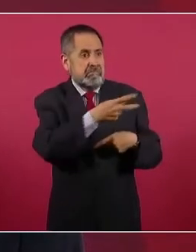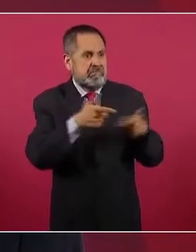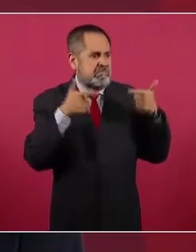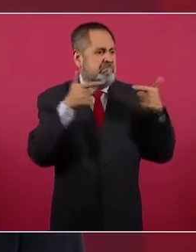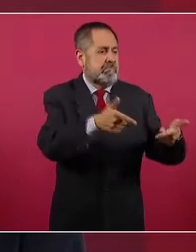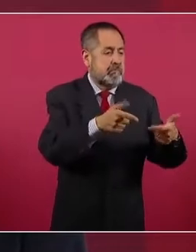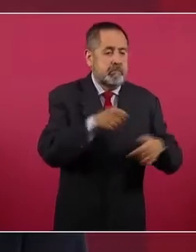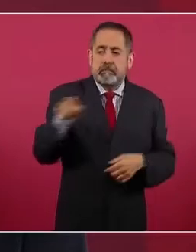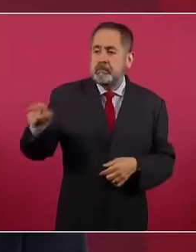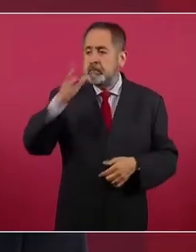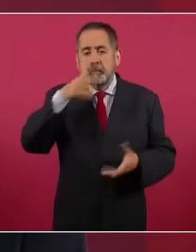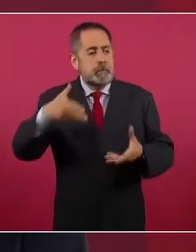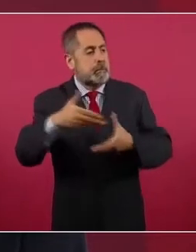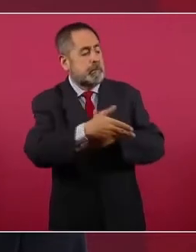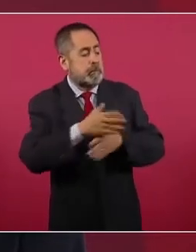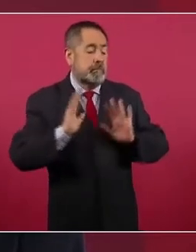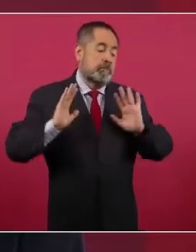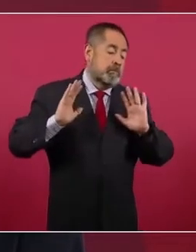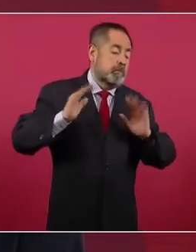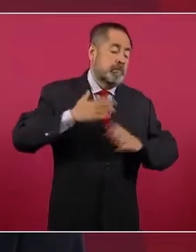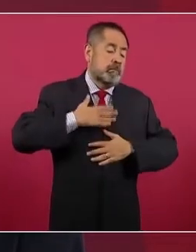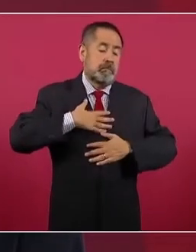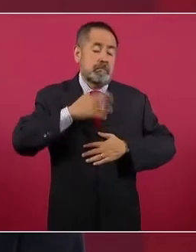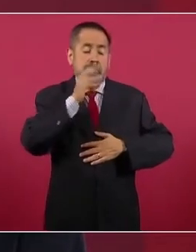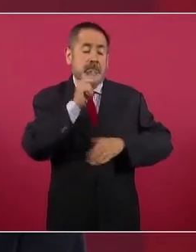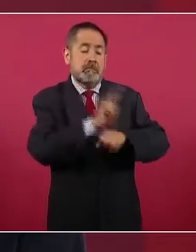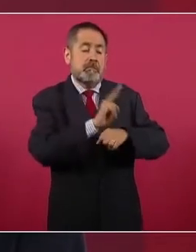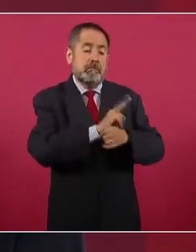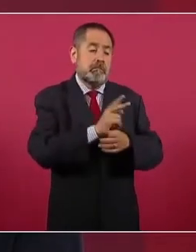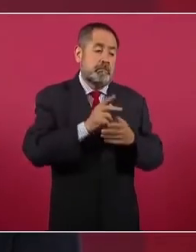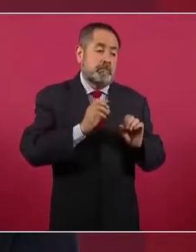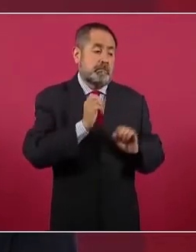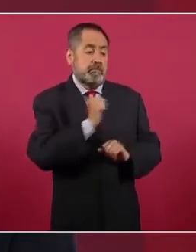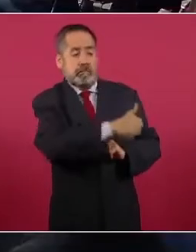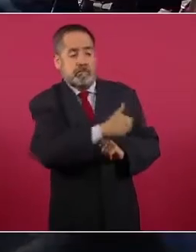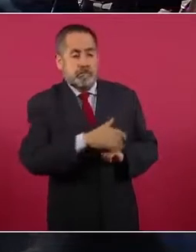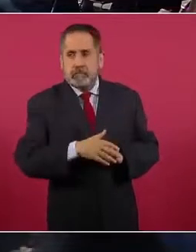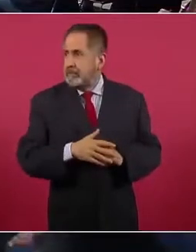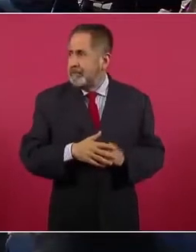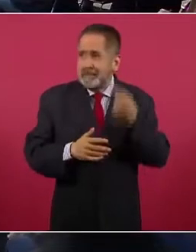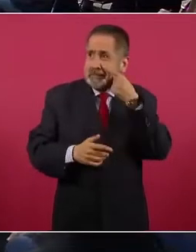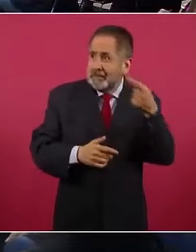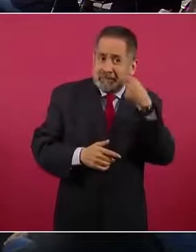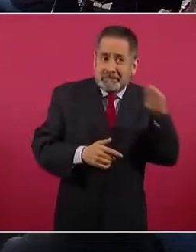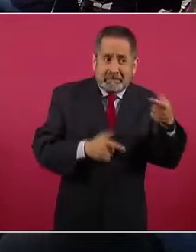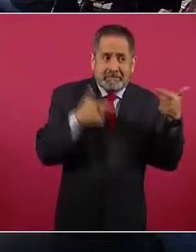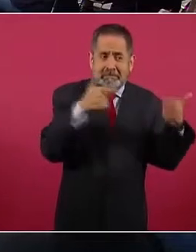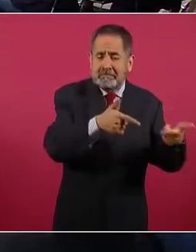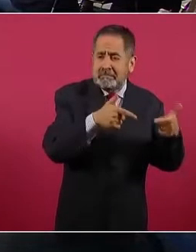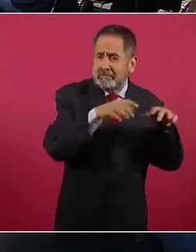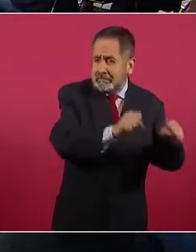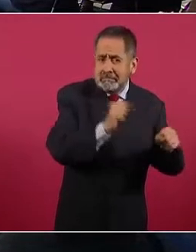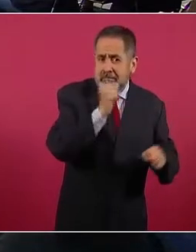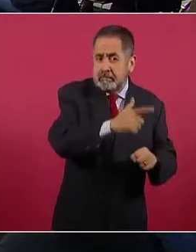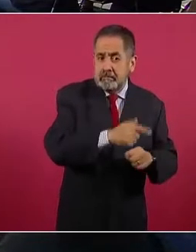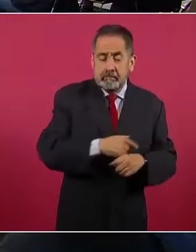constitucionalmente intervenir el Ejército,